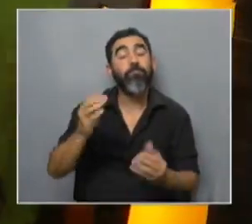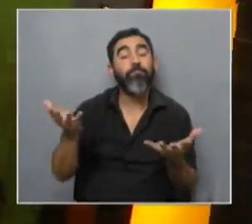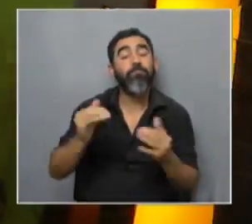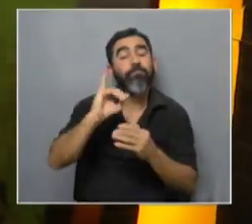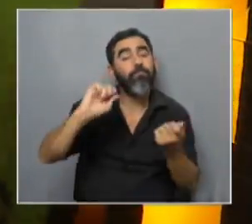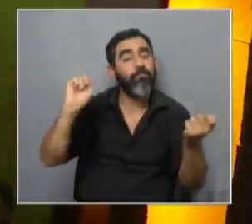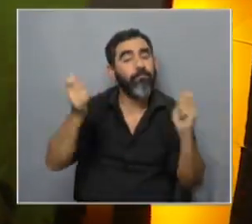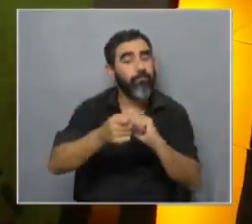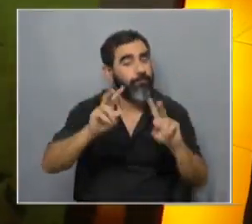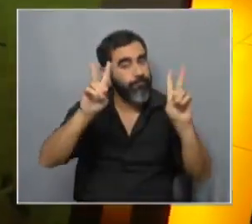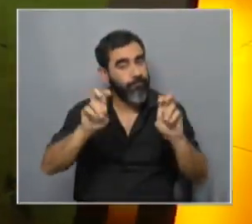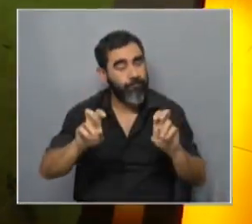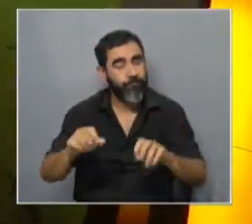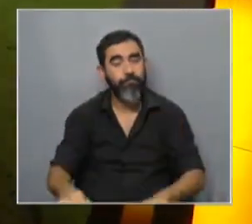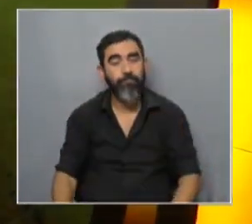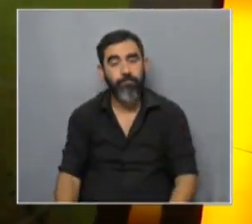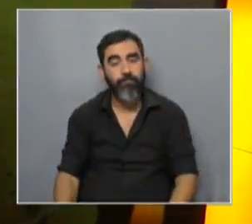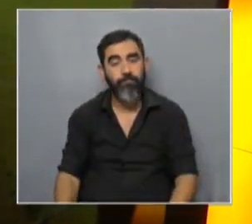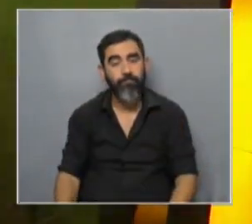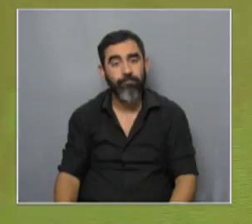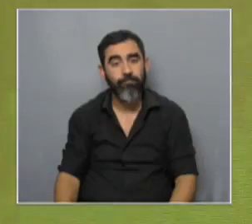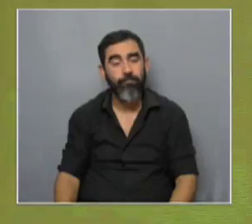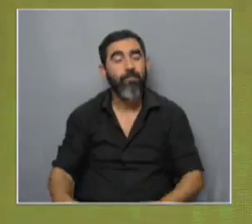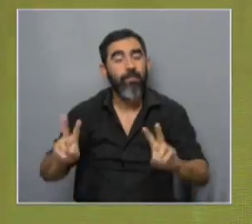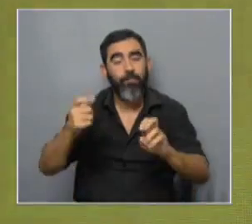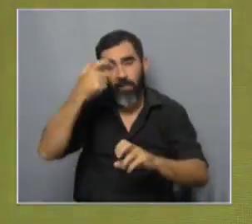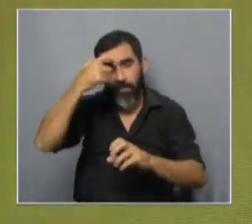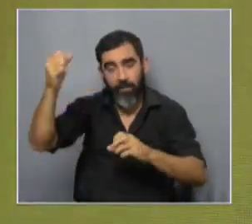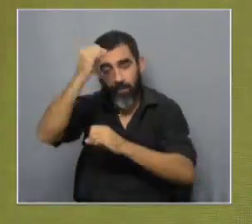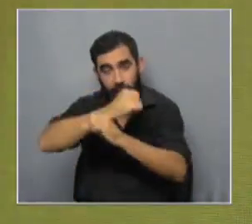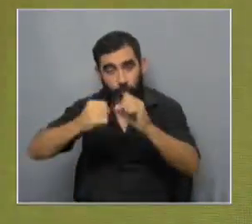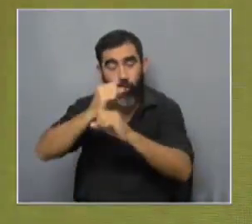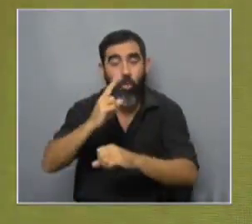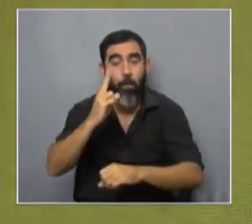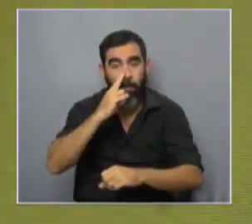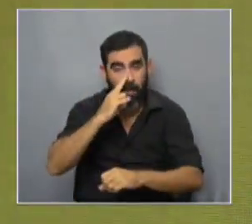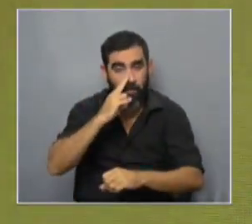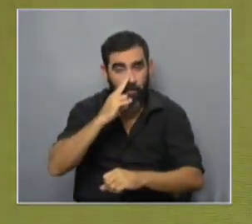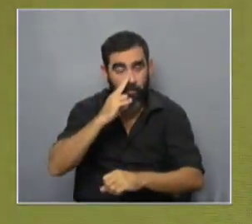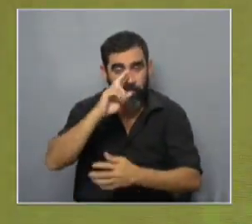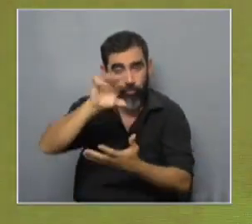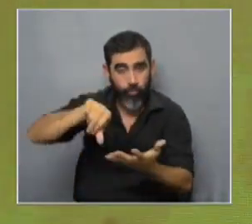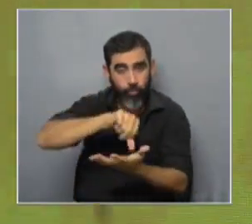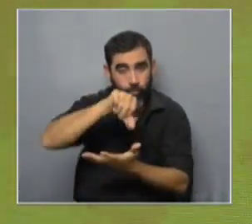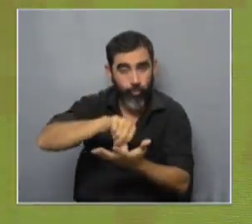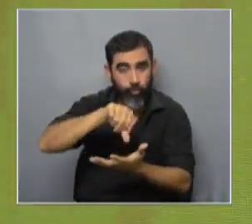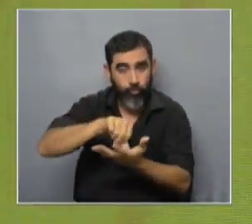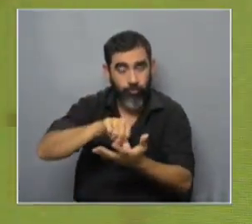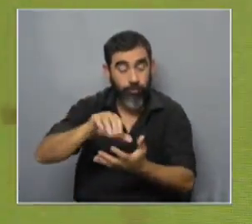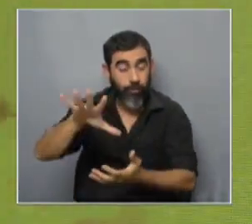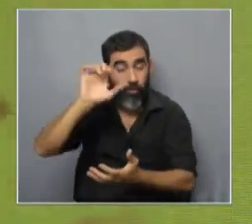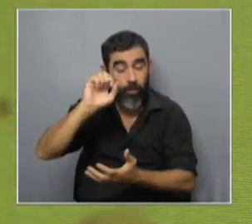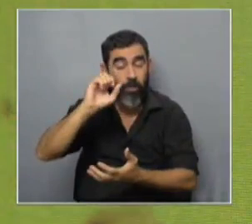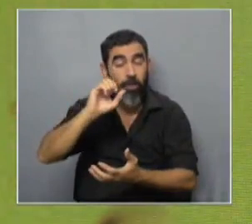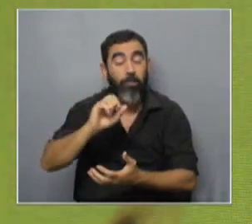si que cambiamos bastante de tema si volvemos al polo tecnológico de Pando vamos a bueno primero vamos a recordar que el polo